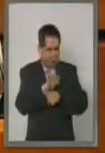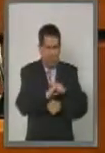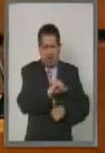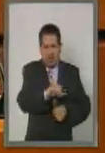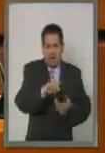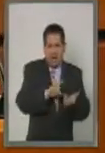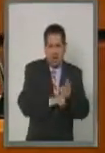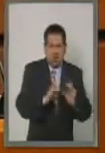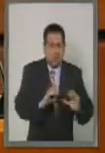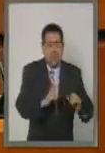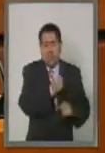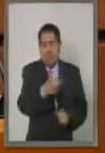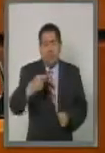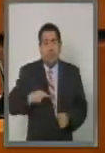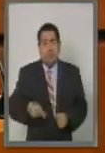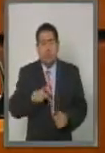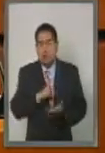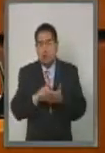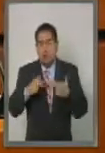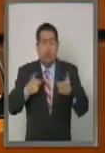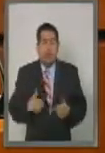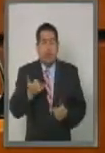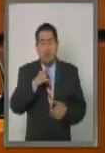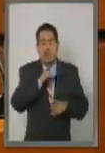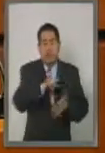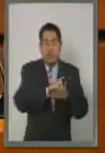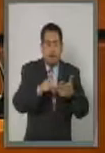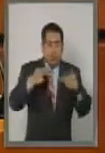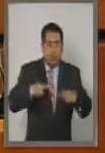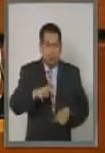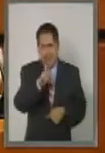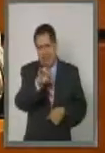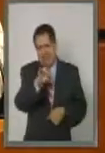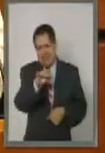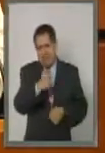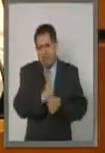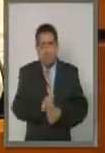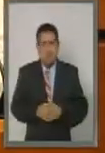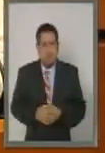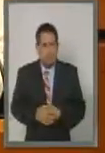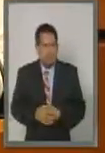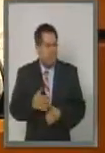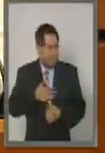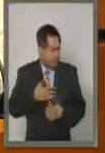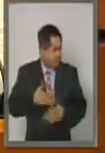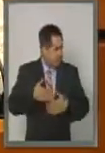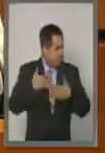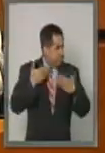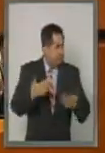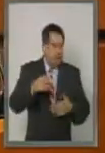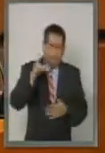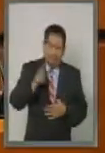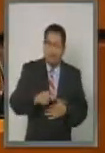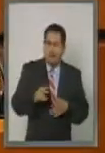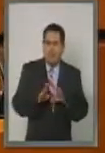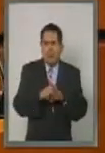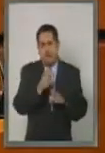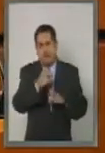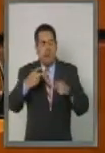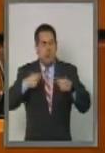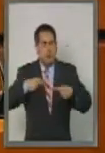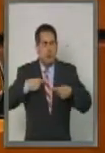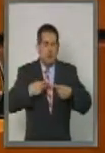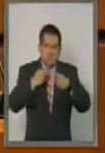de los derechos humanos y de los derechos de las víctimas. Tenemos confianza de que las personas que